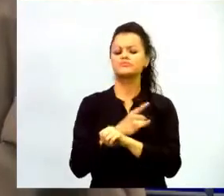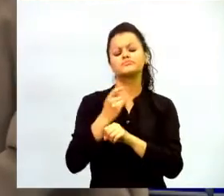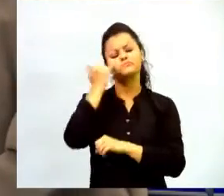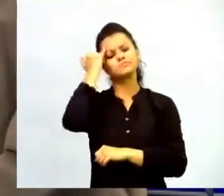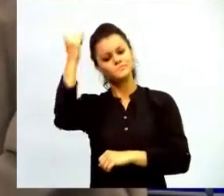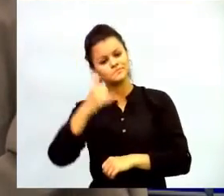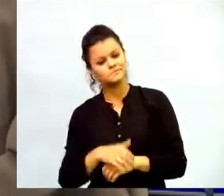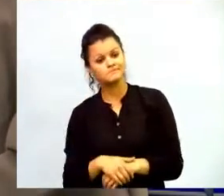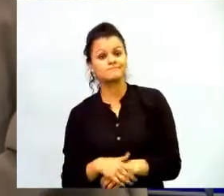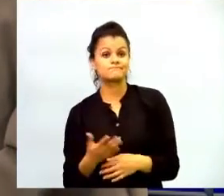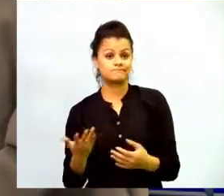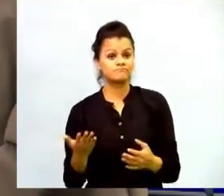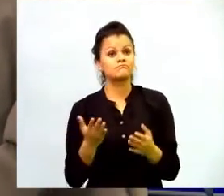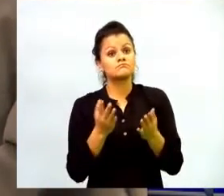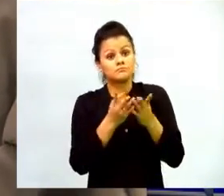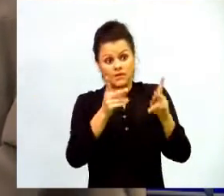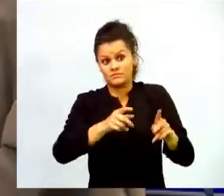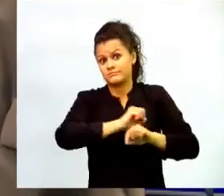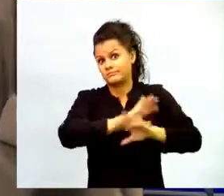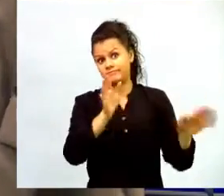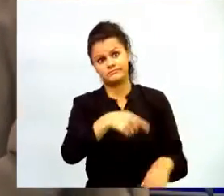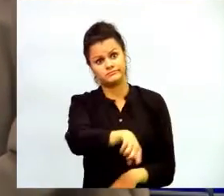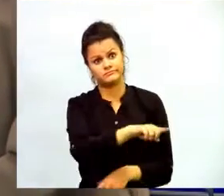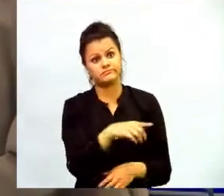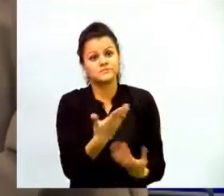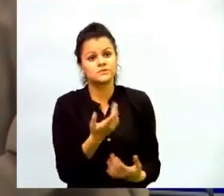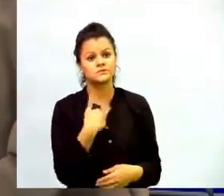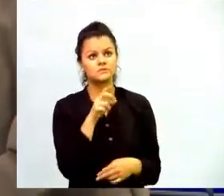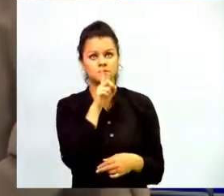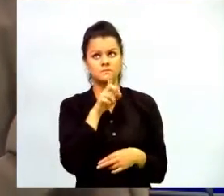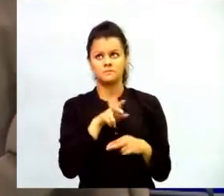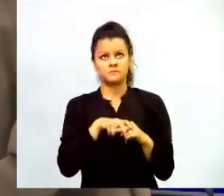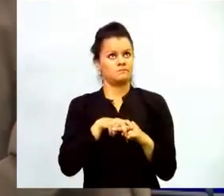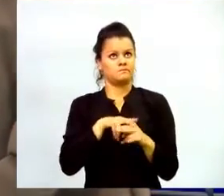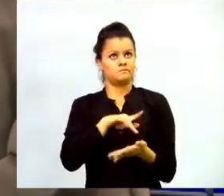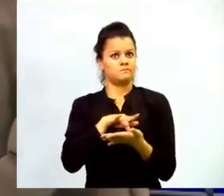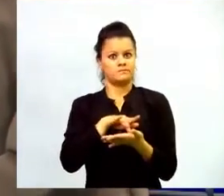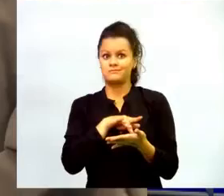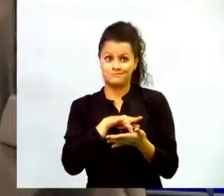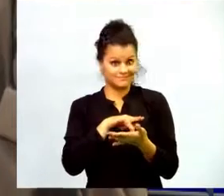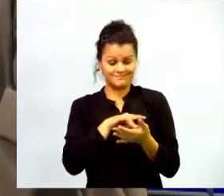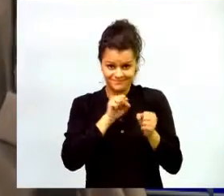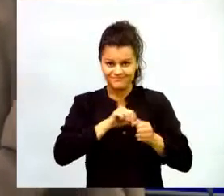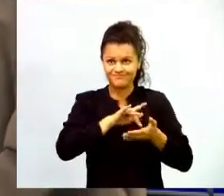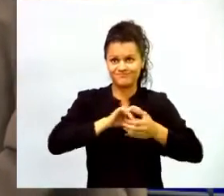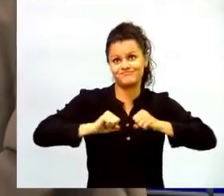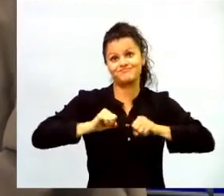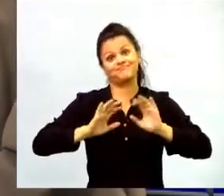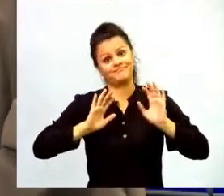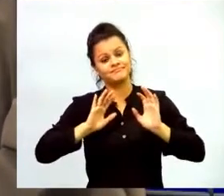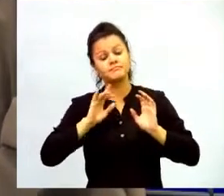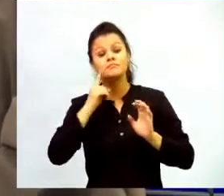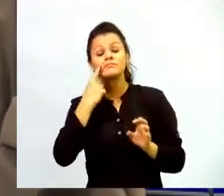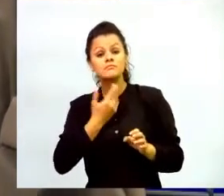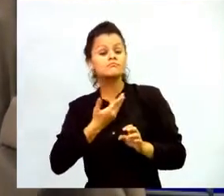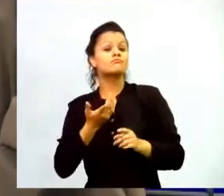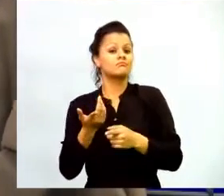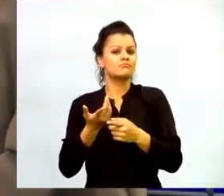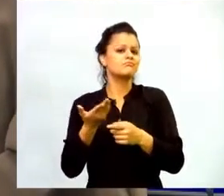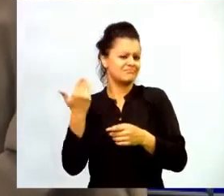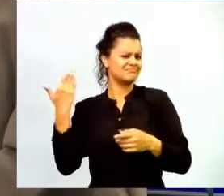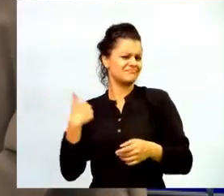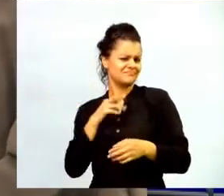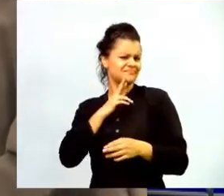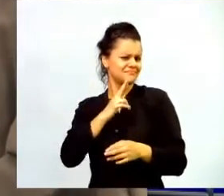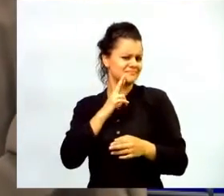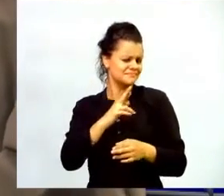estudiantes por supuesto no son actores pasivos en estas dinámicas los padres de familia o sea creo que se ha subrayado